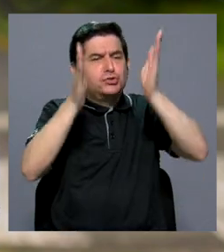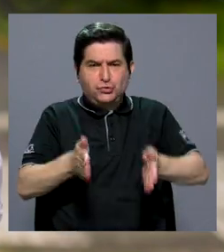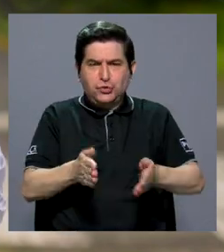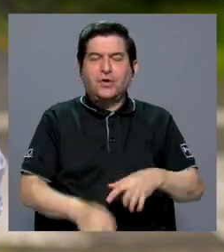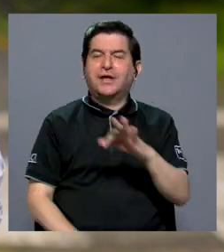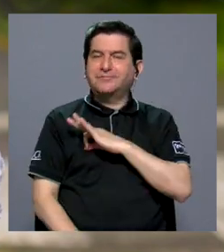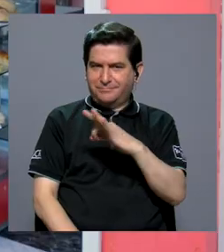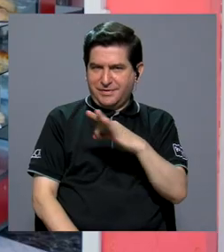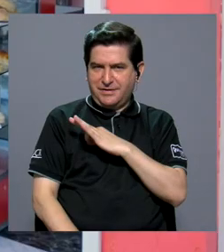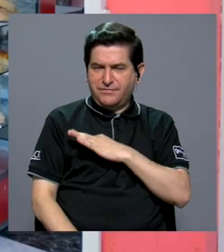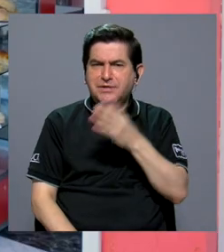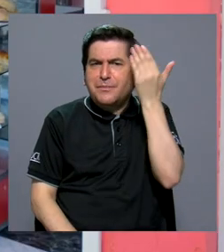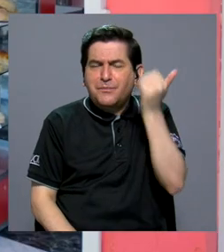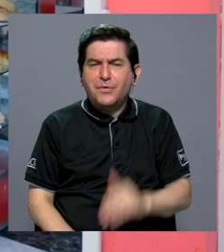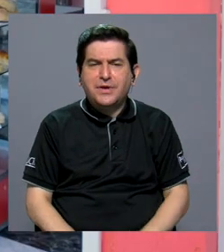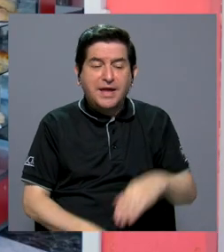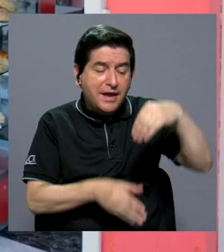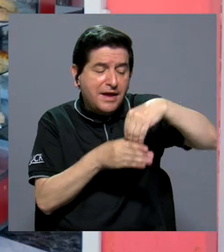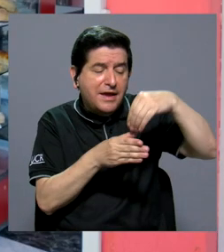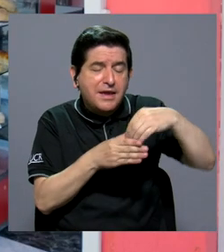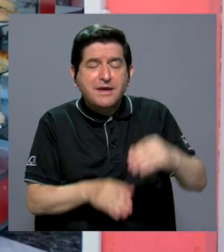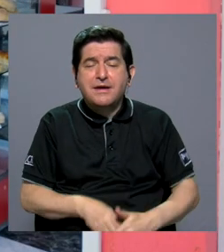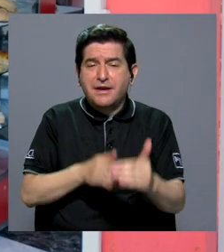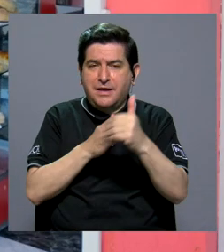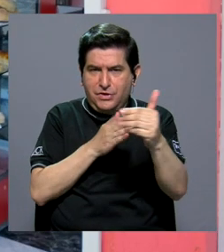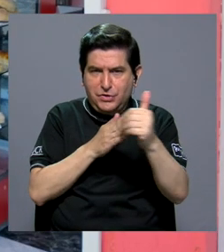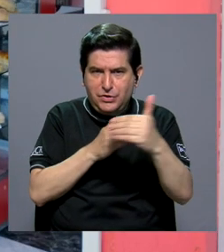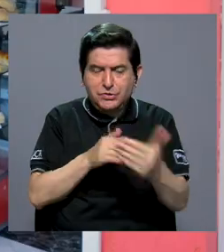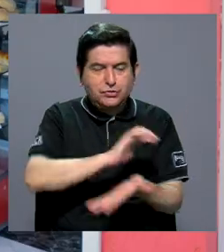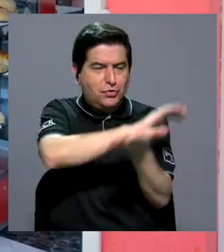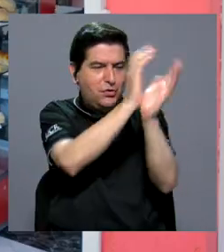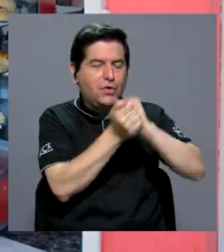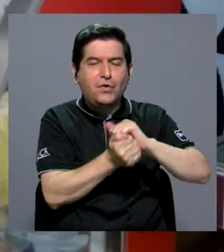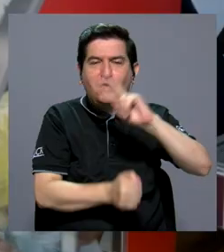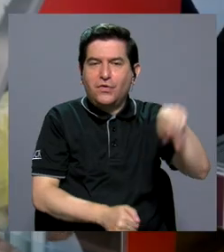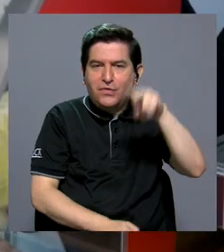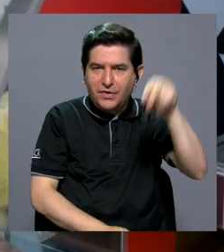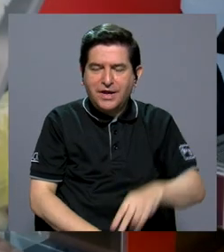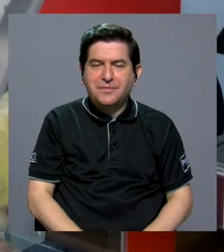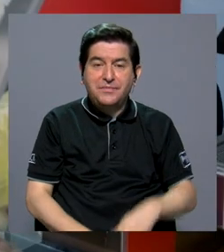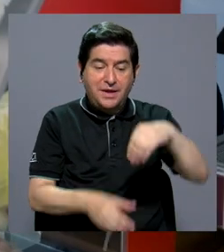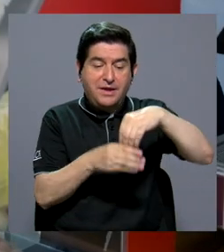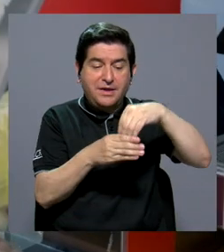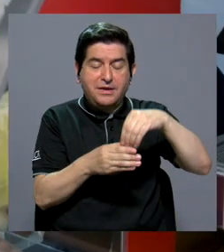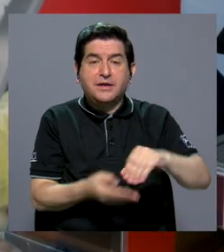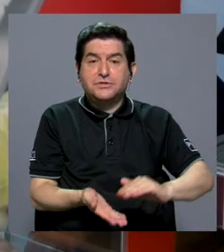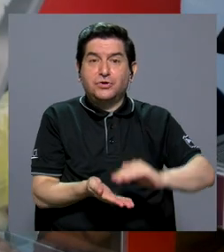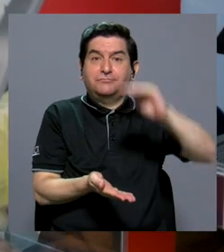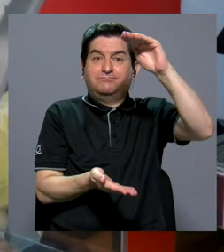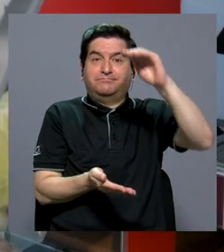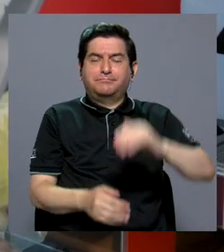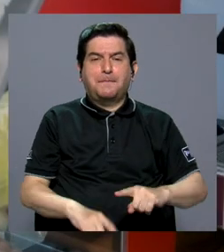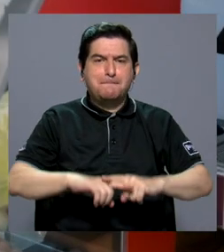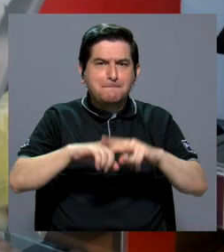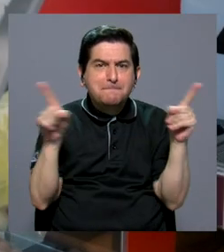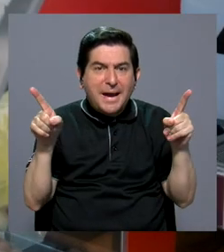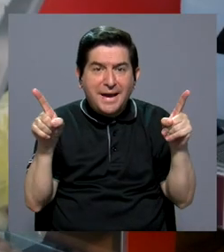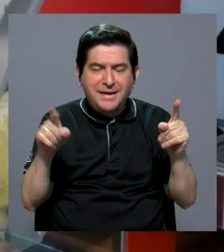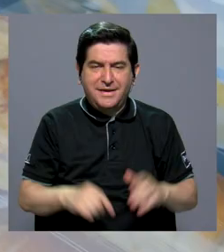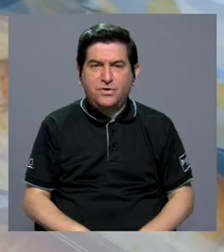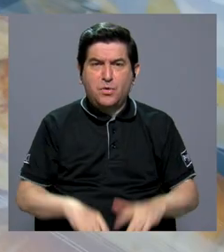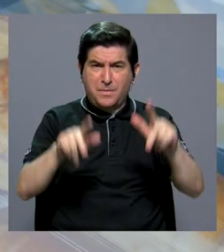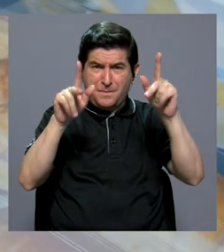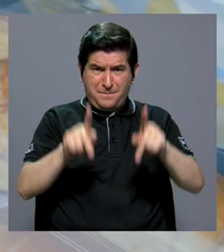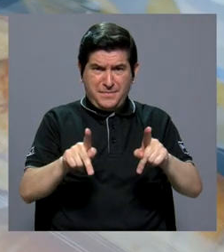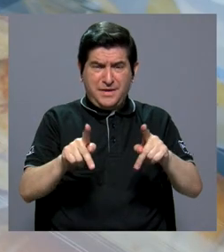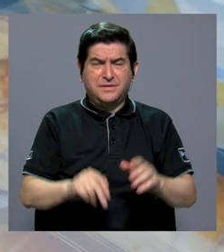exportadoras les beneficia porque el ingreso de divisas que tienen lo cambian a colones y sus ingresos se ven aumentados. Pero